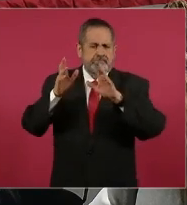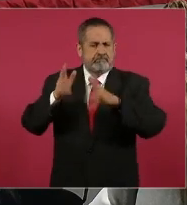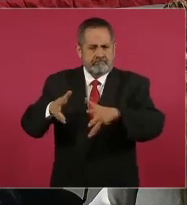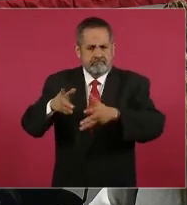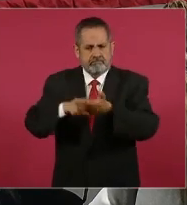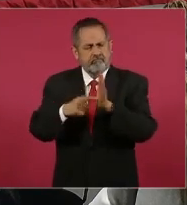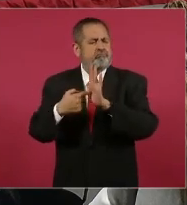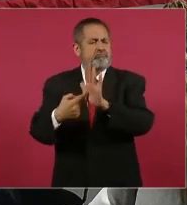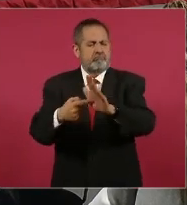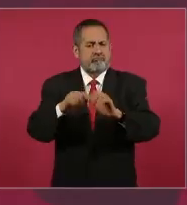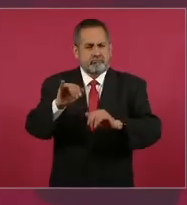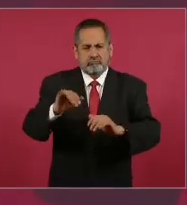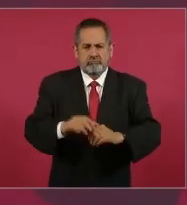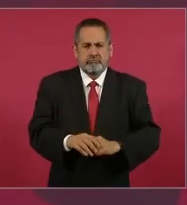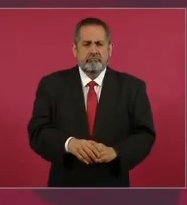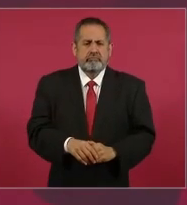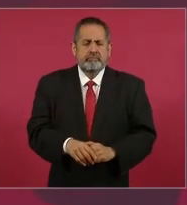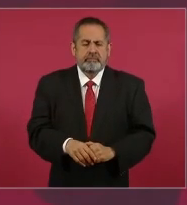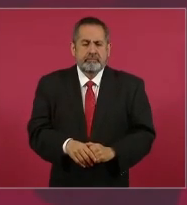manifiesto.